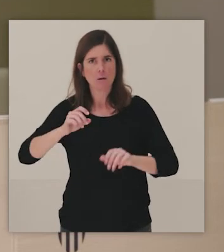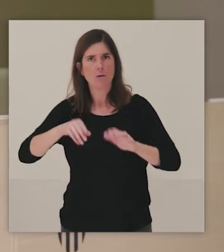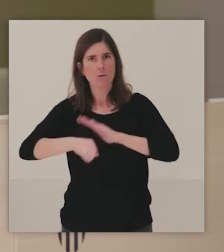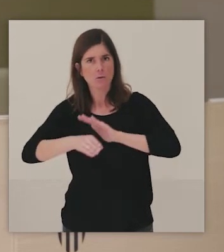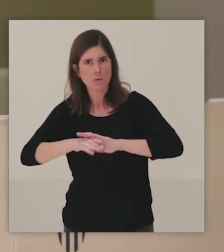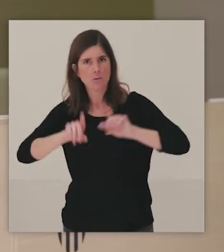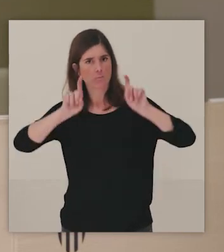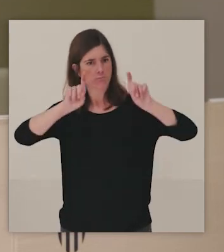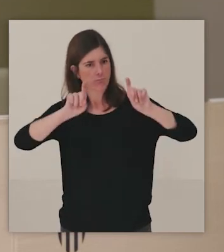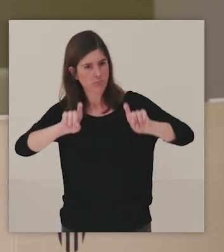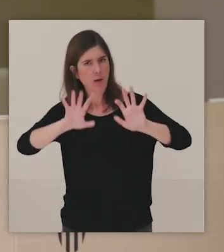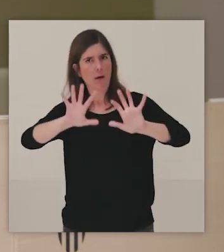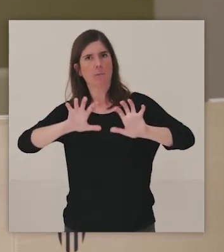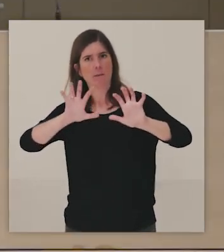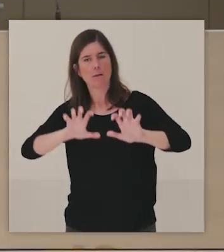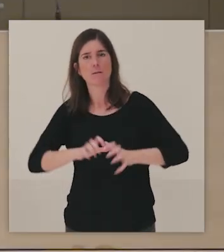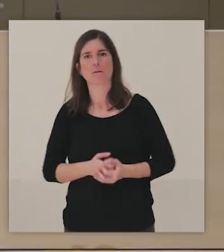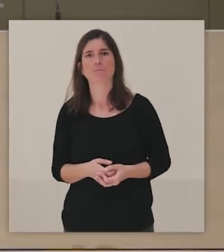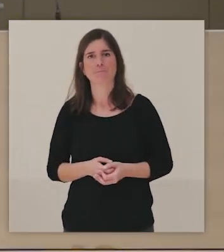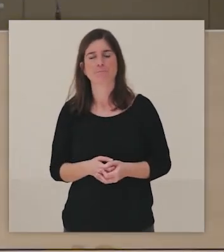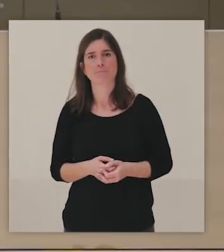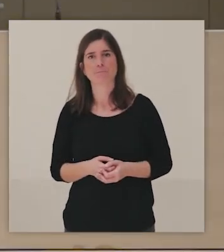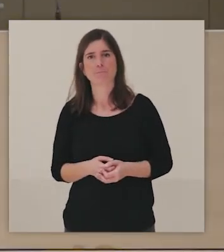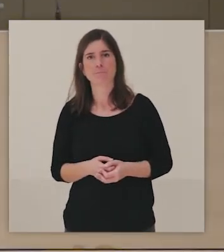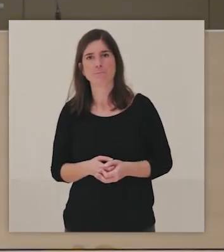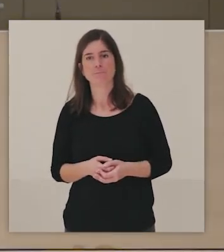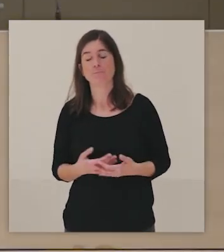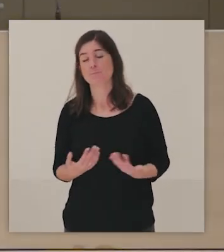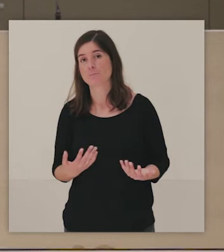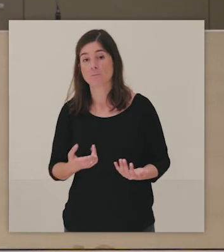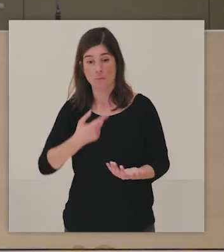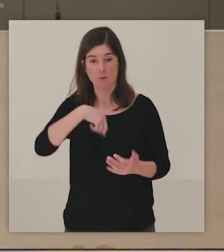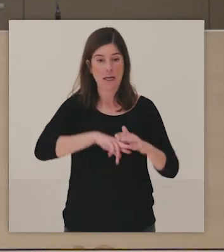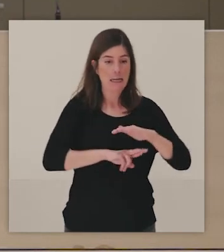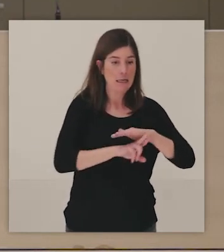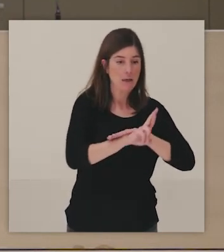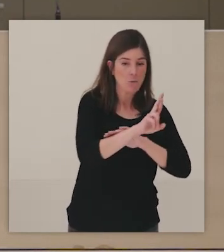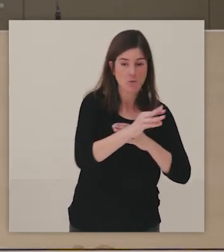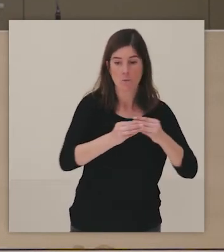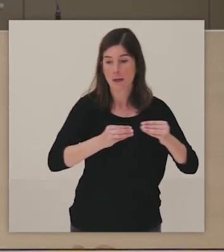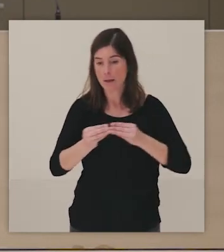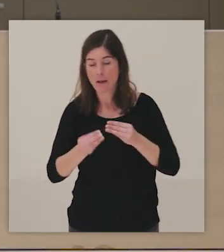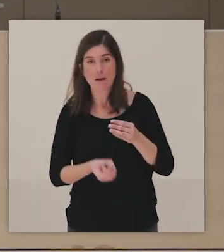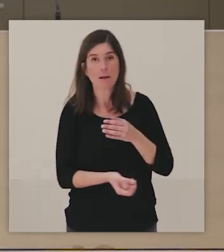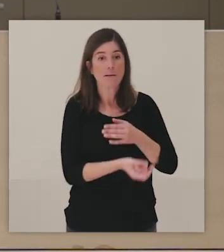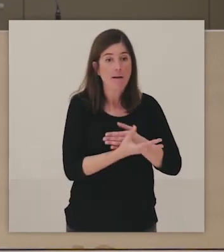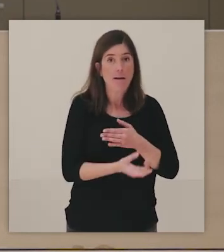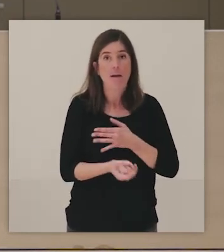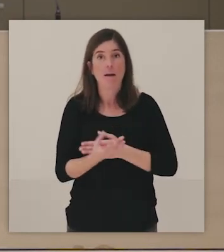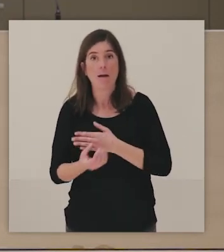aprendizaje. Bueno, todos los recursos que vamos generando